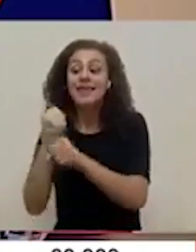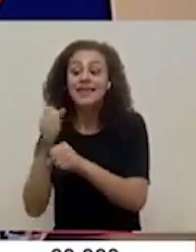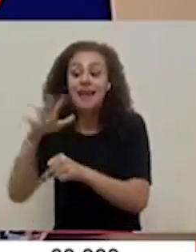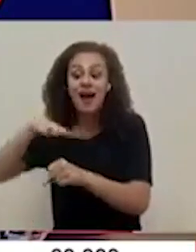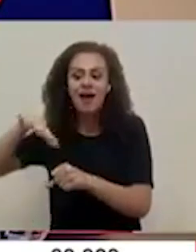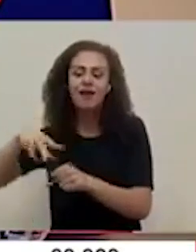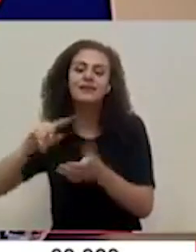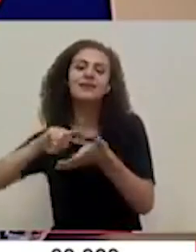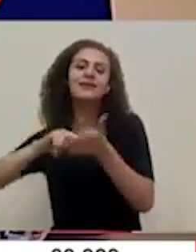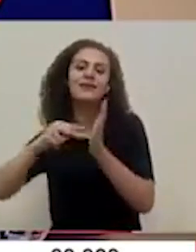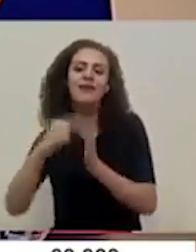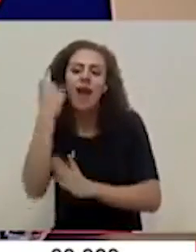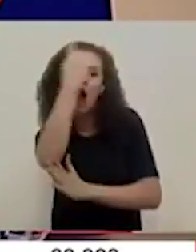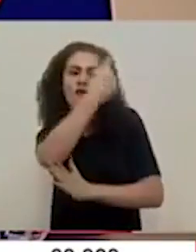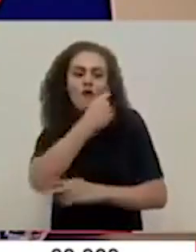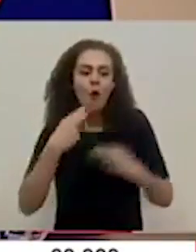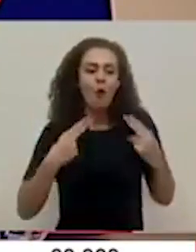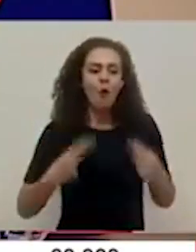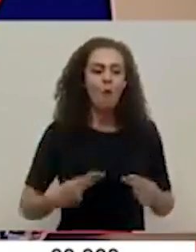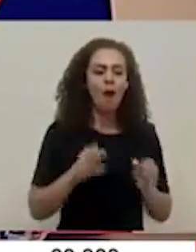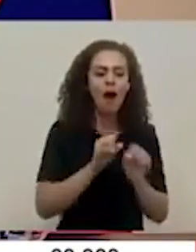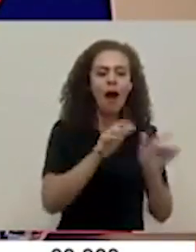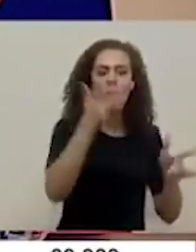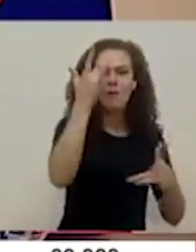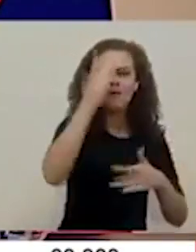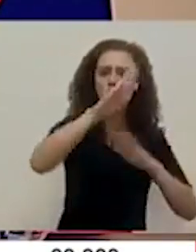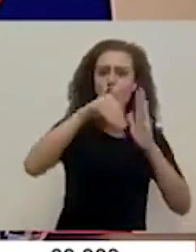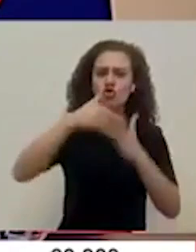humano de la pandemia y entre todos lo podemos defender.